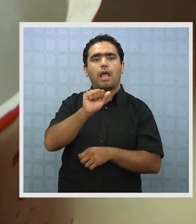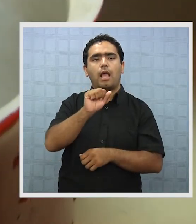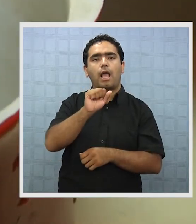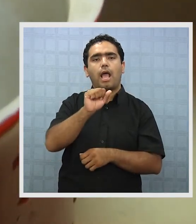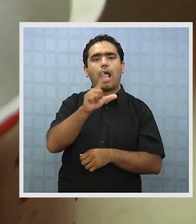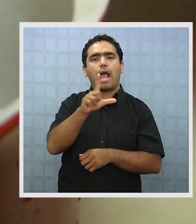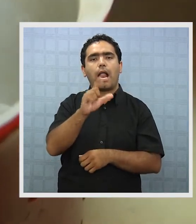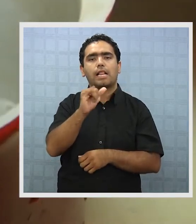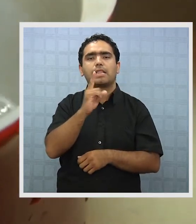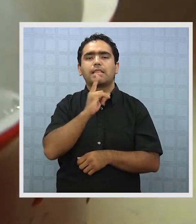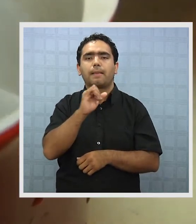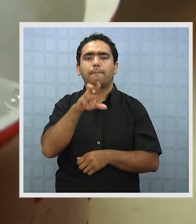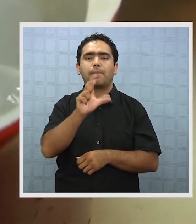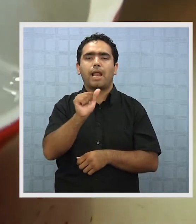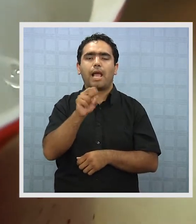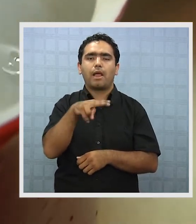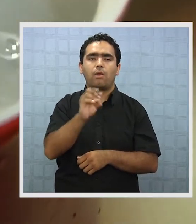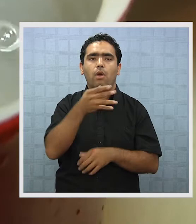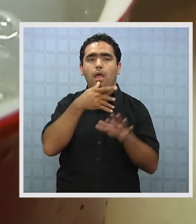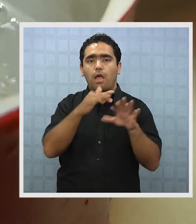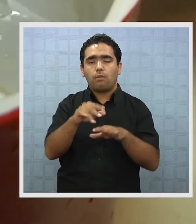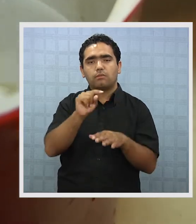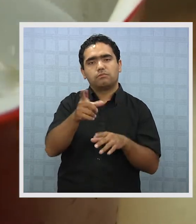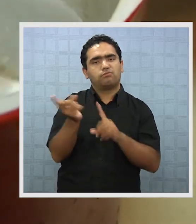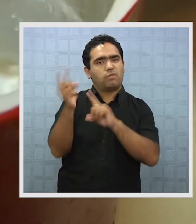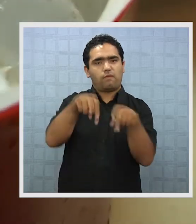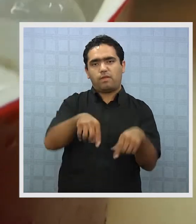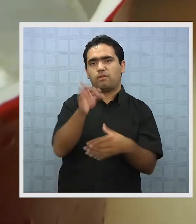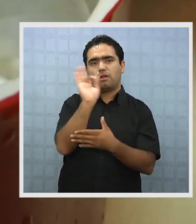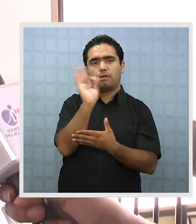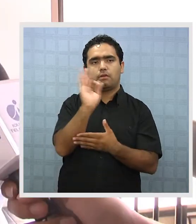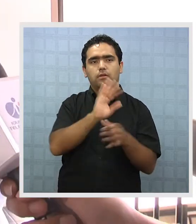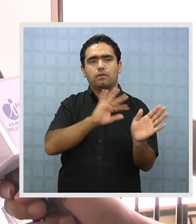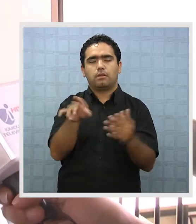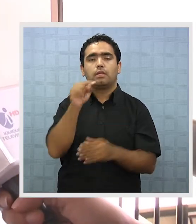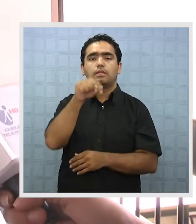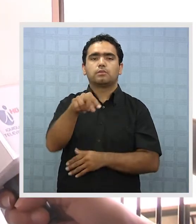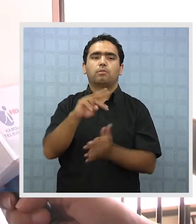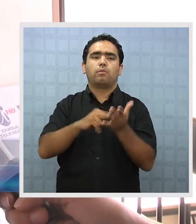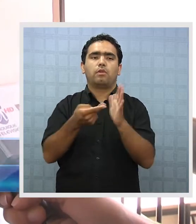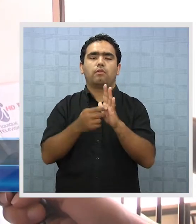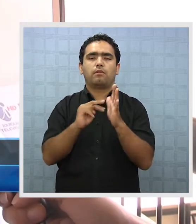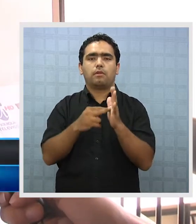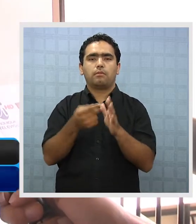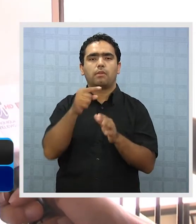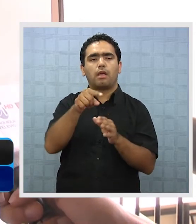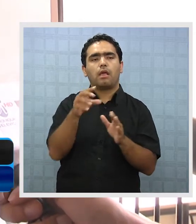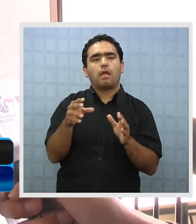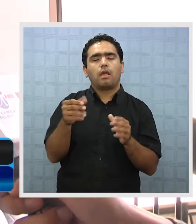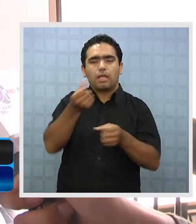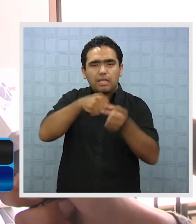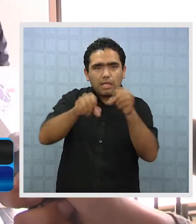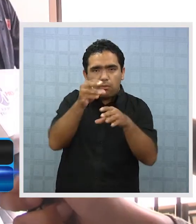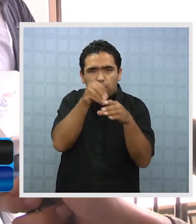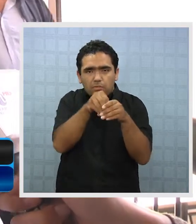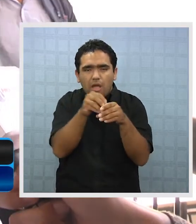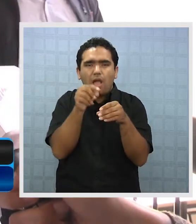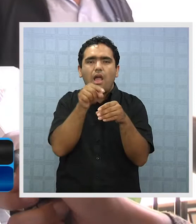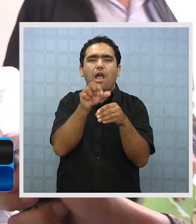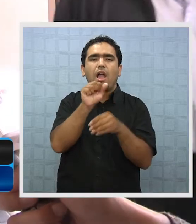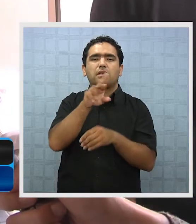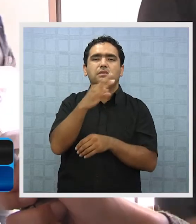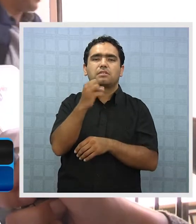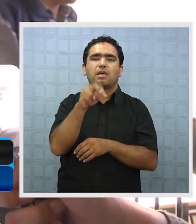venido haciendo una campaña de información y de difusión sobre la problemática del contenido de arsénico a la